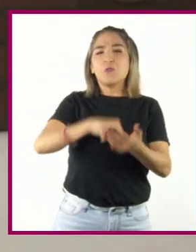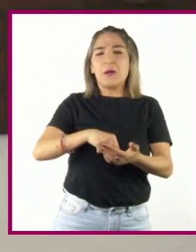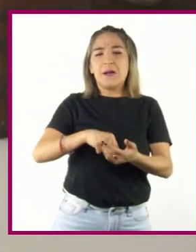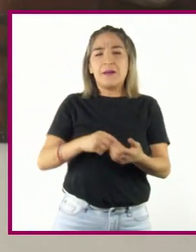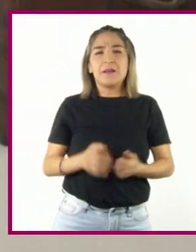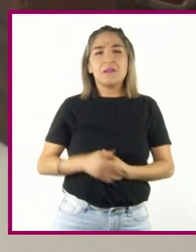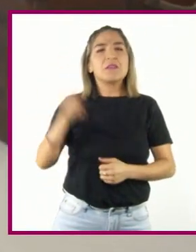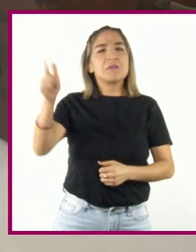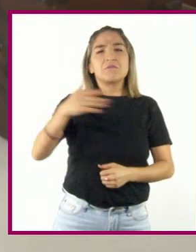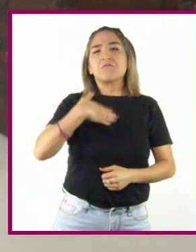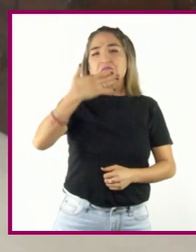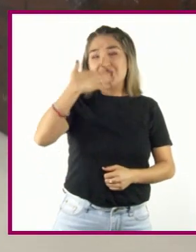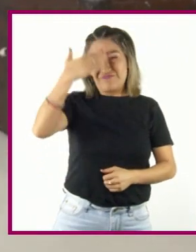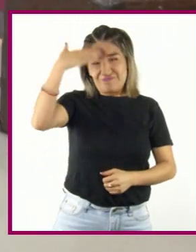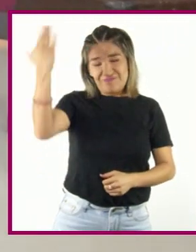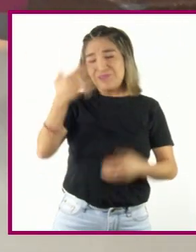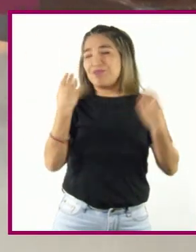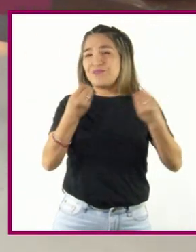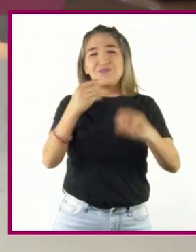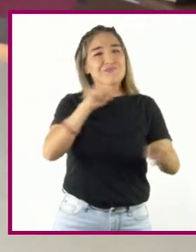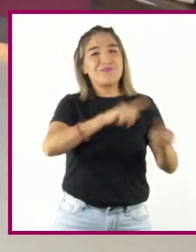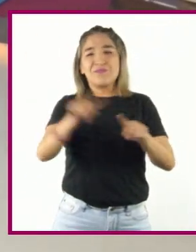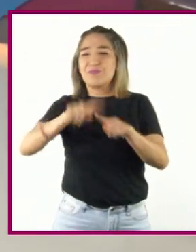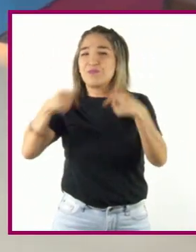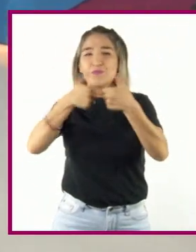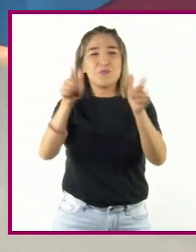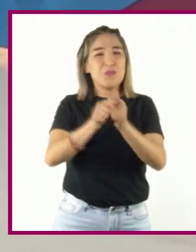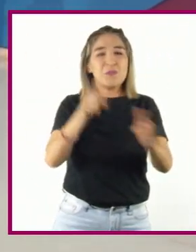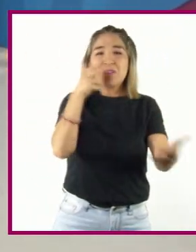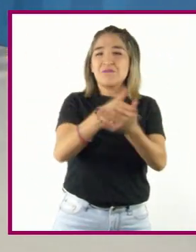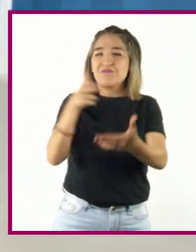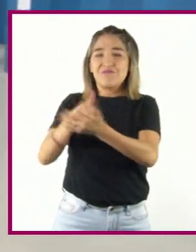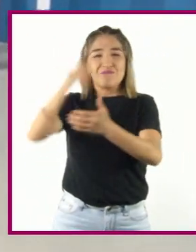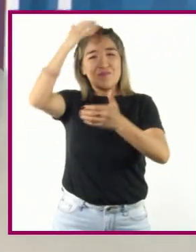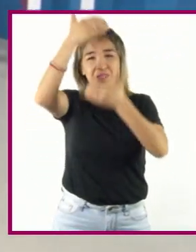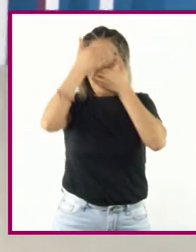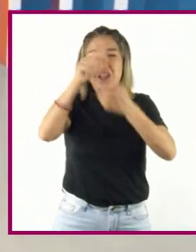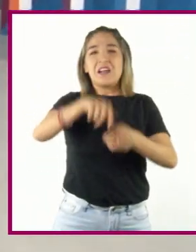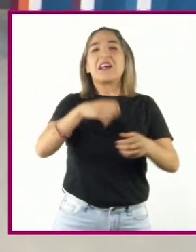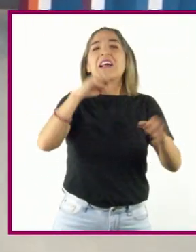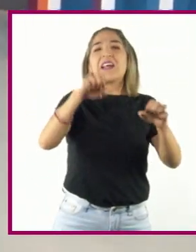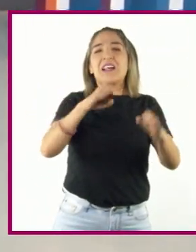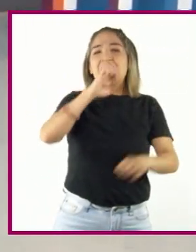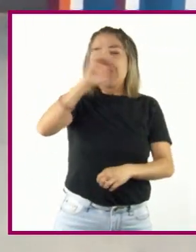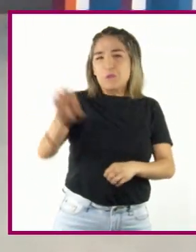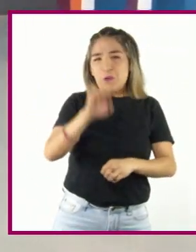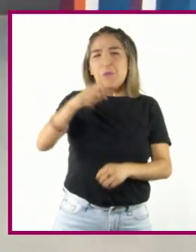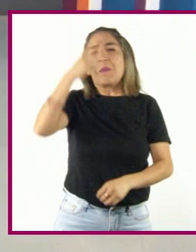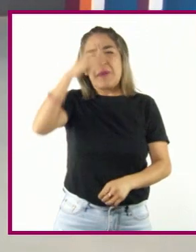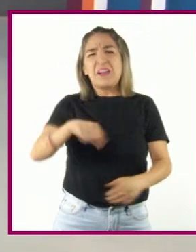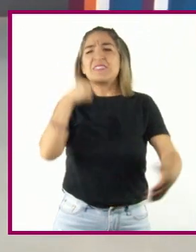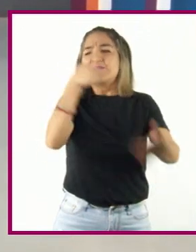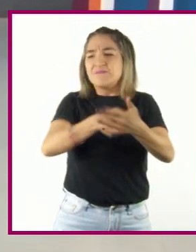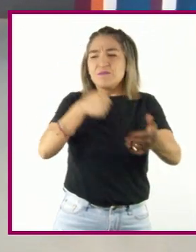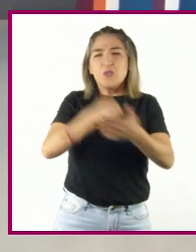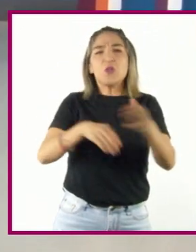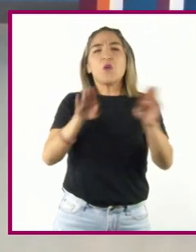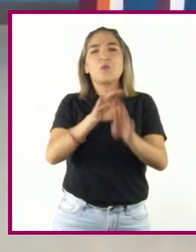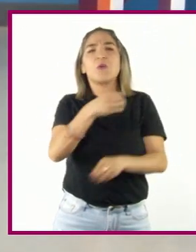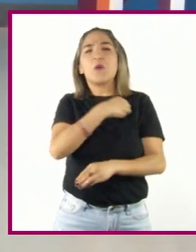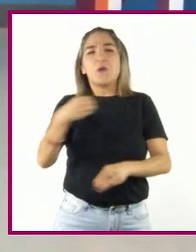diversas organizaciones terroristas que actúan tanto en sus propios países como en Europa para intentar obligar a las naciones